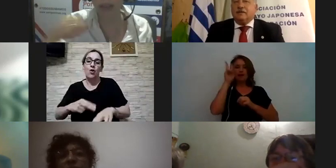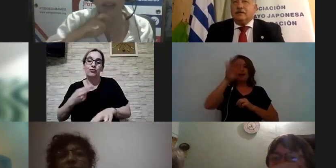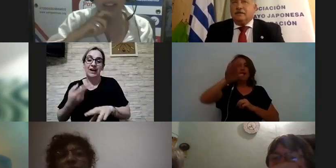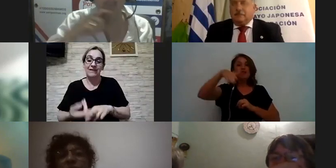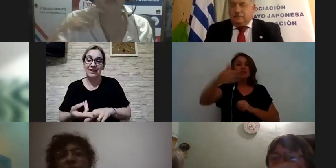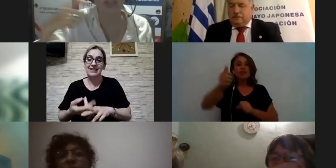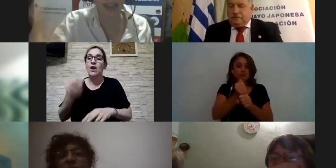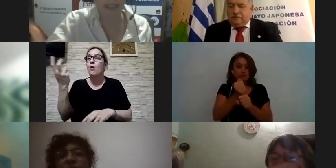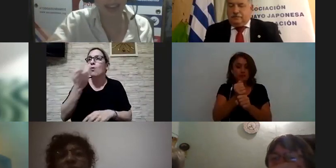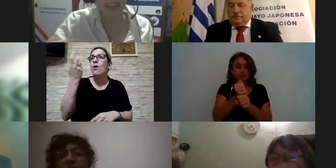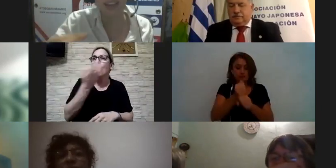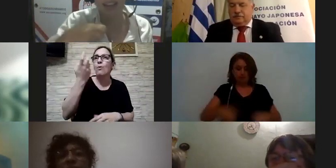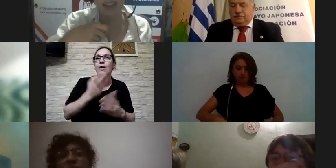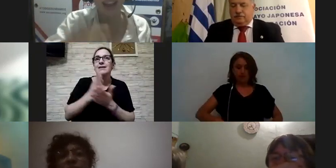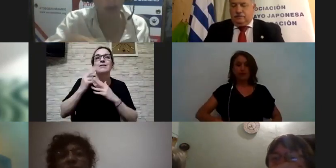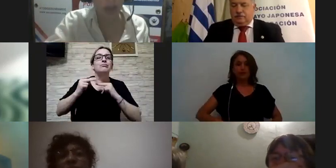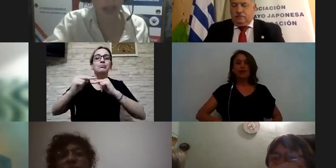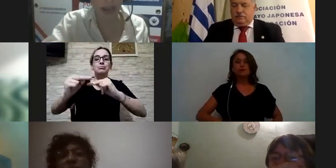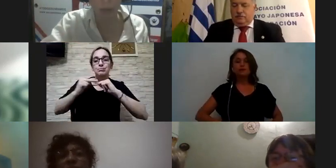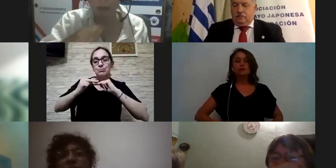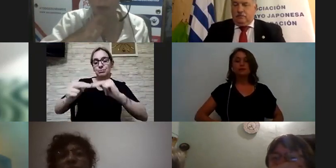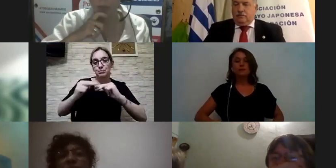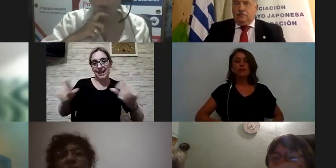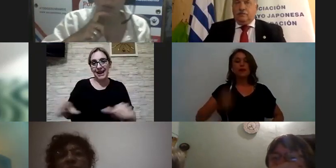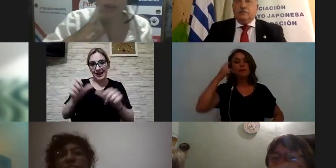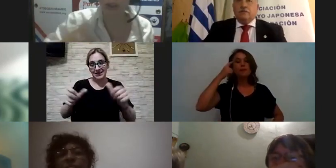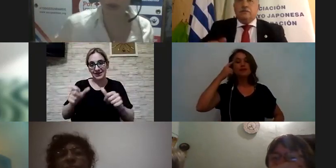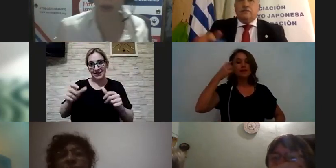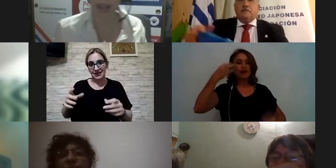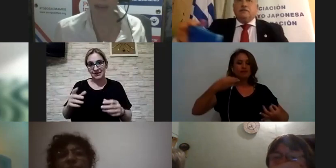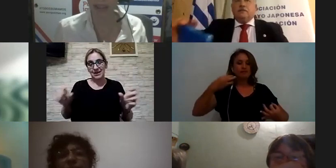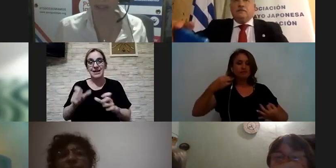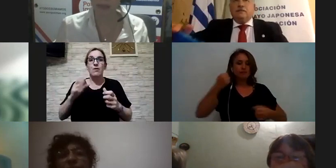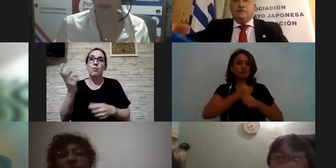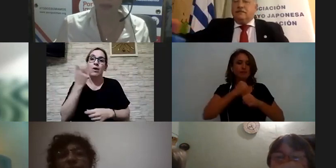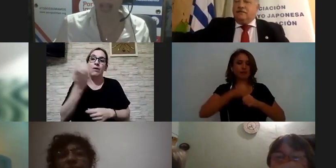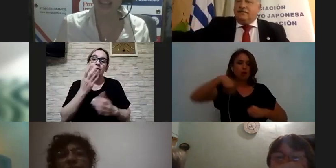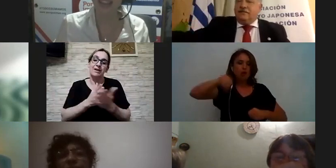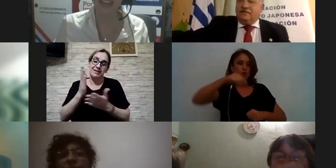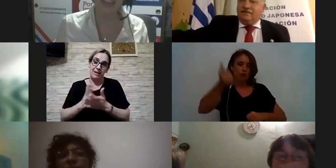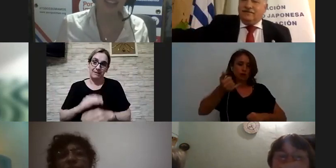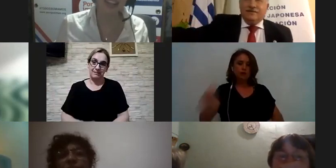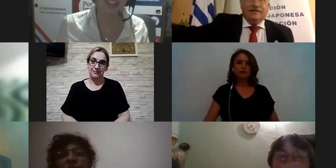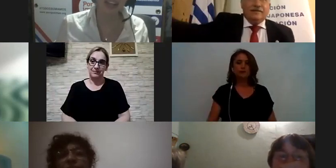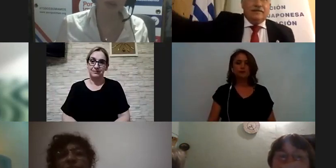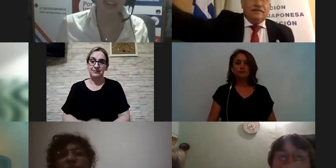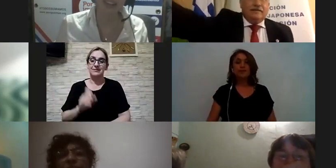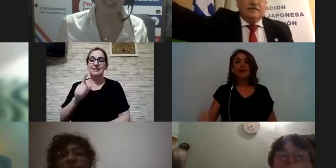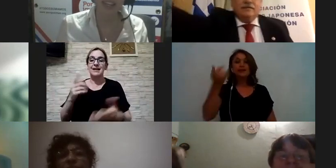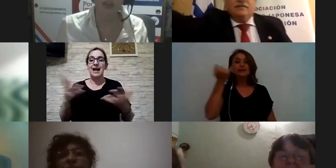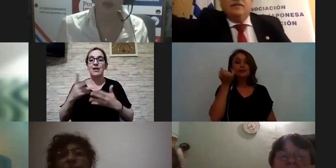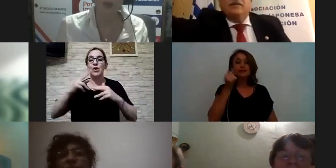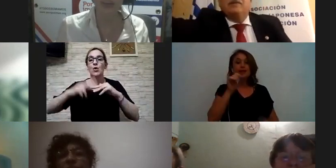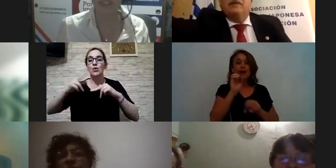siempre que sea sustentable las acciones que hagamos buscando eso al menos ahí les dejé en el chat un